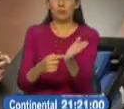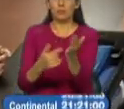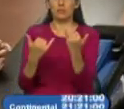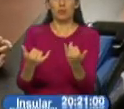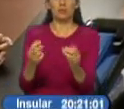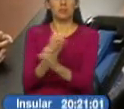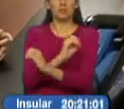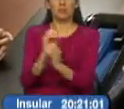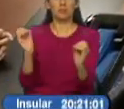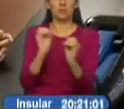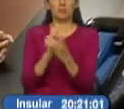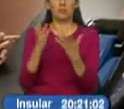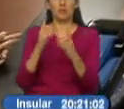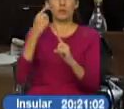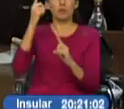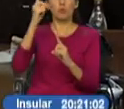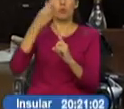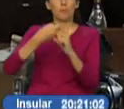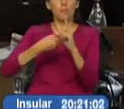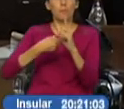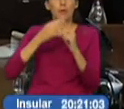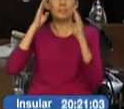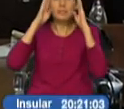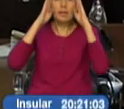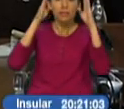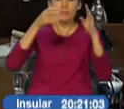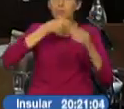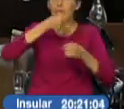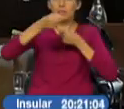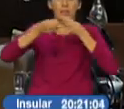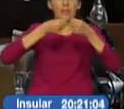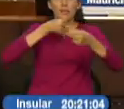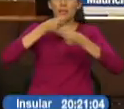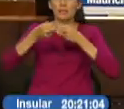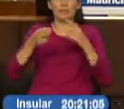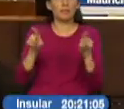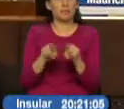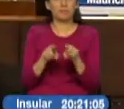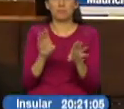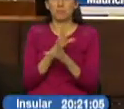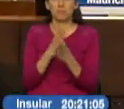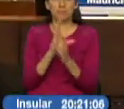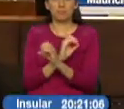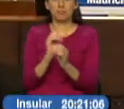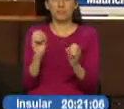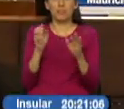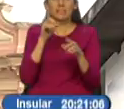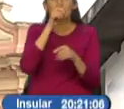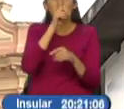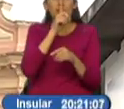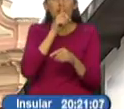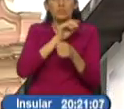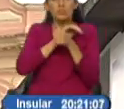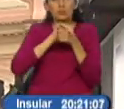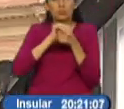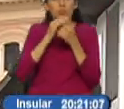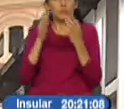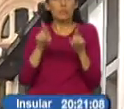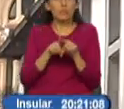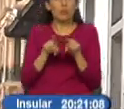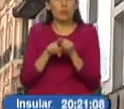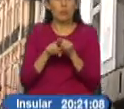Rodas desde hace más de un mes no atiende a la prensa ni tampoco responde a las preguntas sobre los escándalos en los que están involucrados sus antiguos asesores. Y aquí al contrario